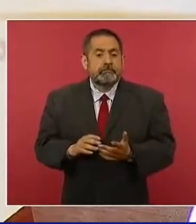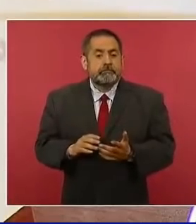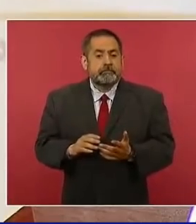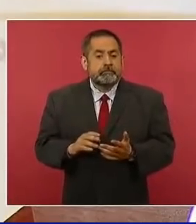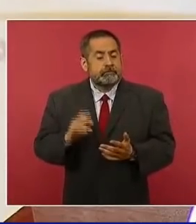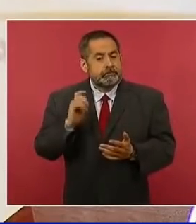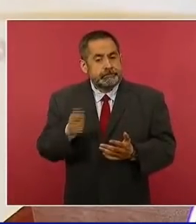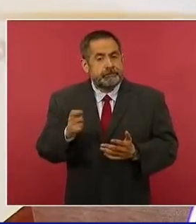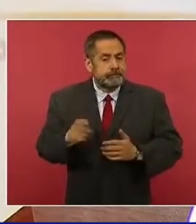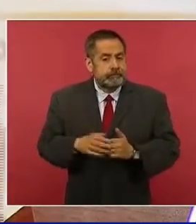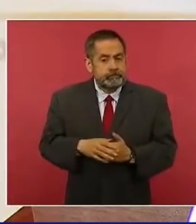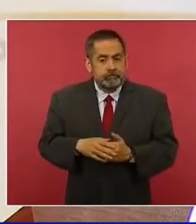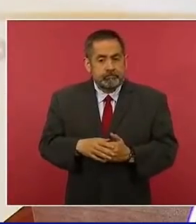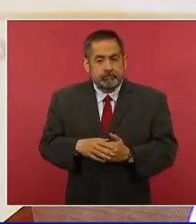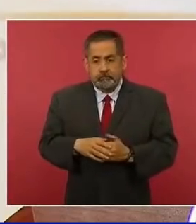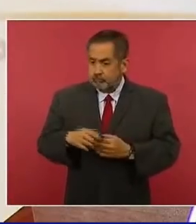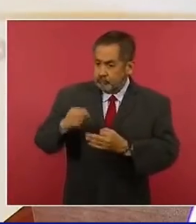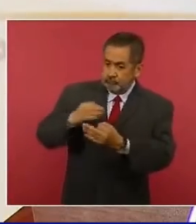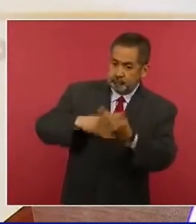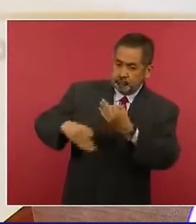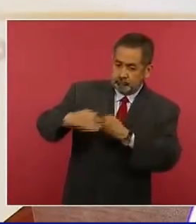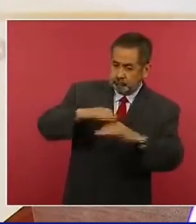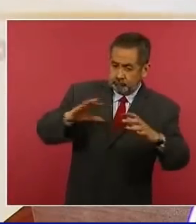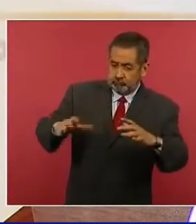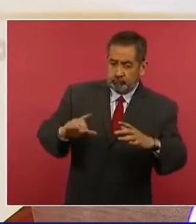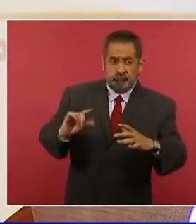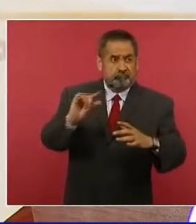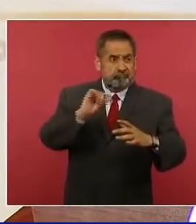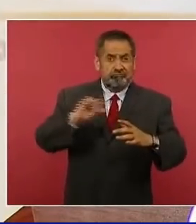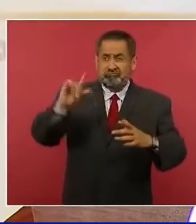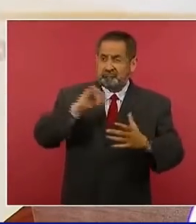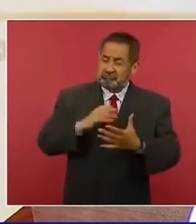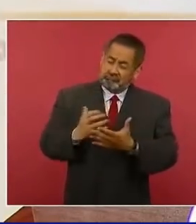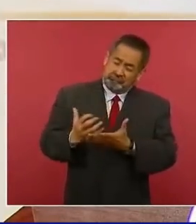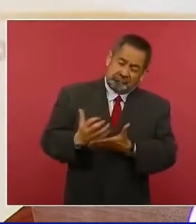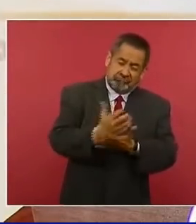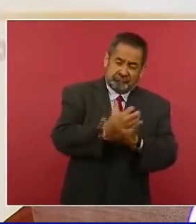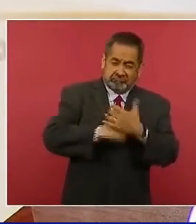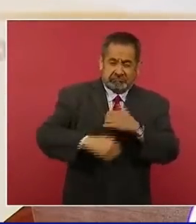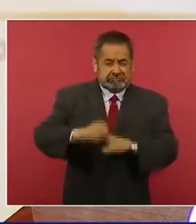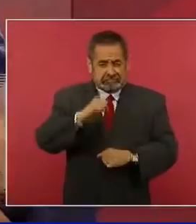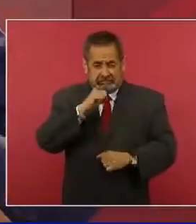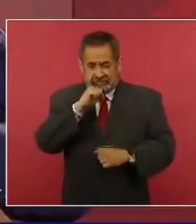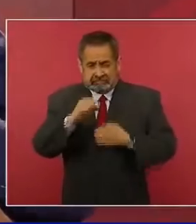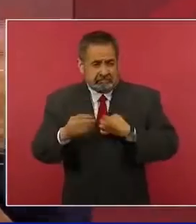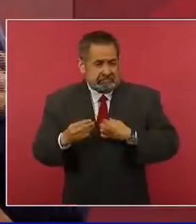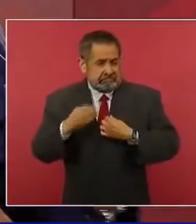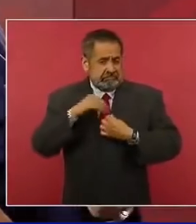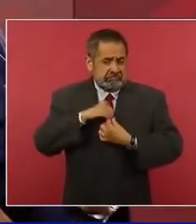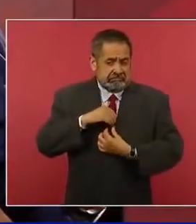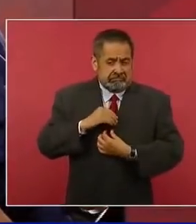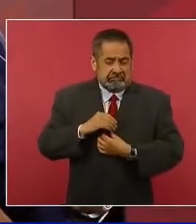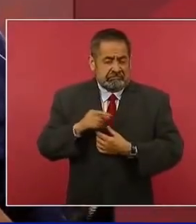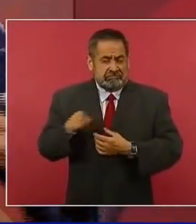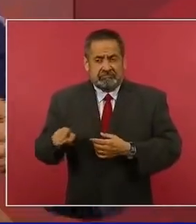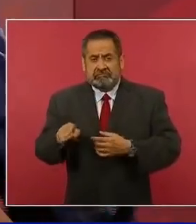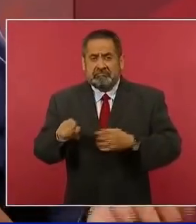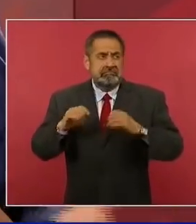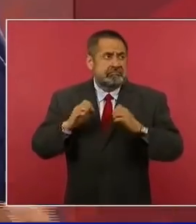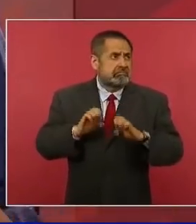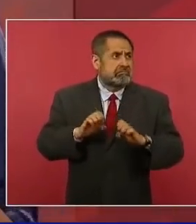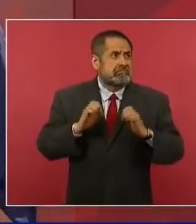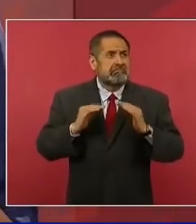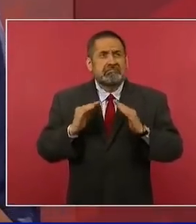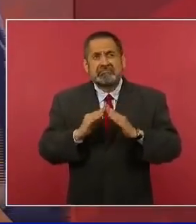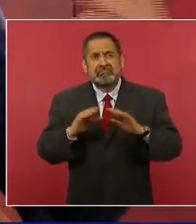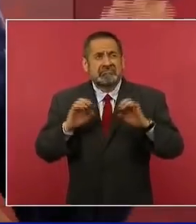son periodistas famosos que ganan muchísimo dinero y que tienen mansiones. No.